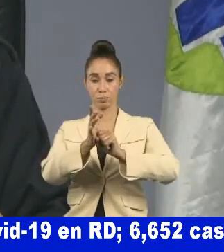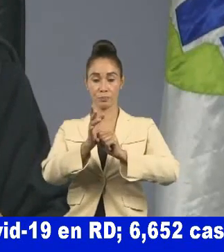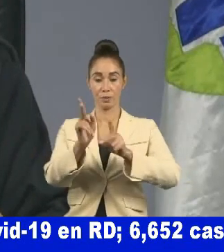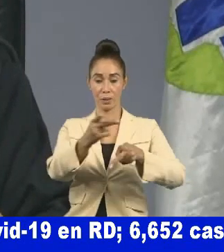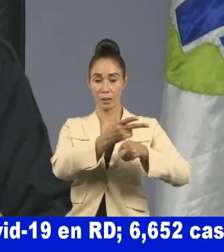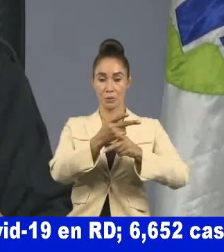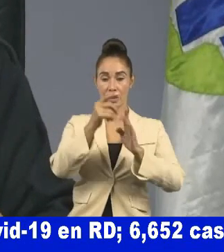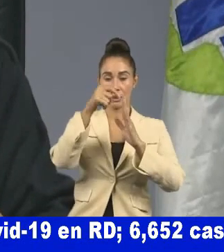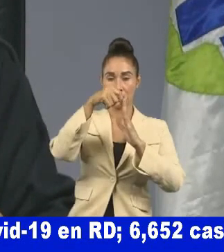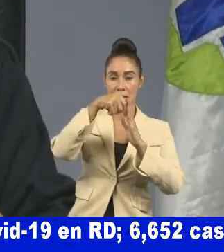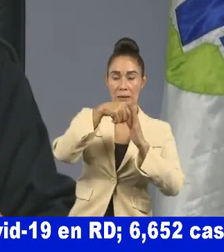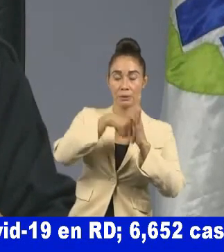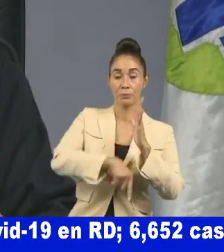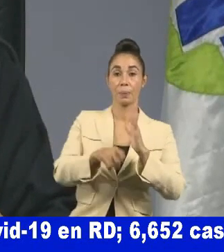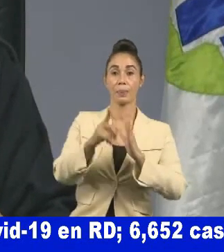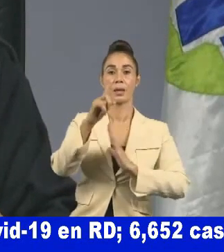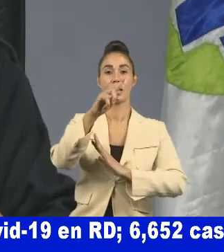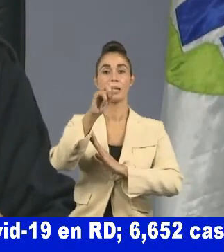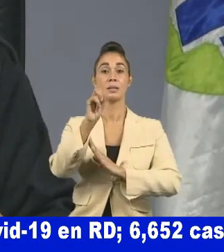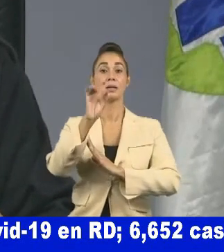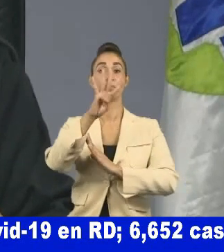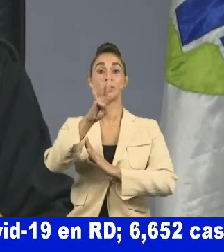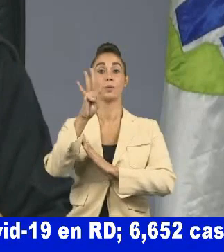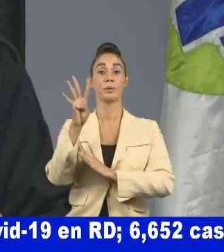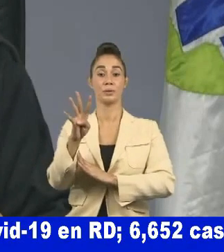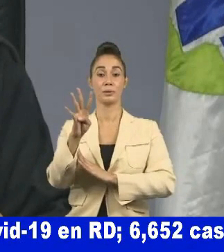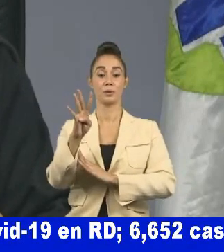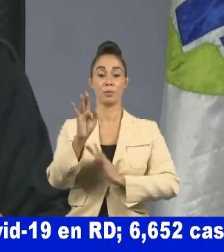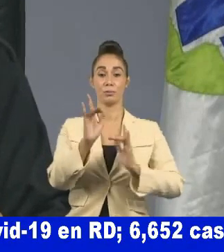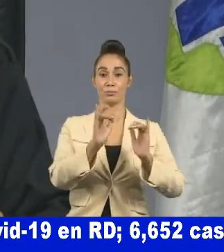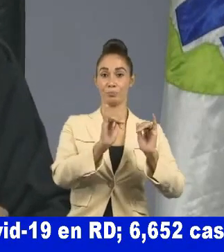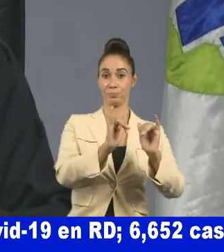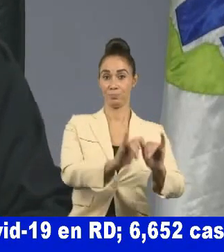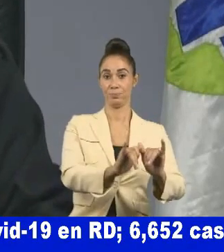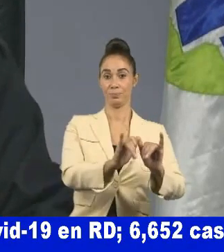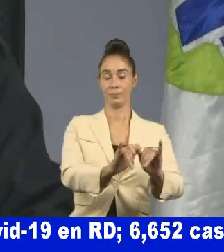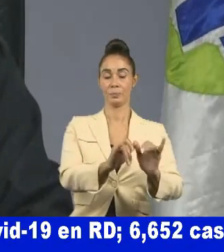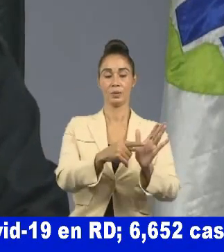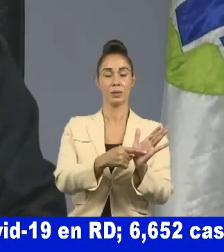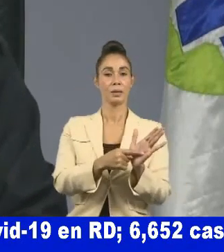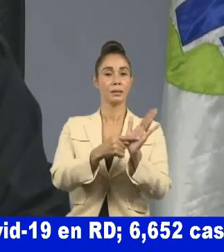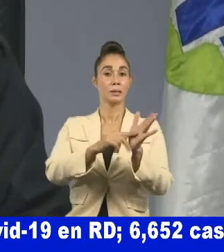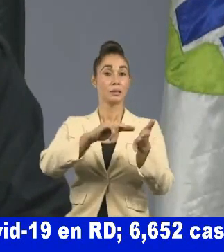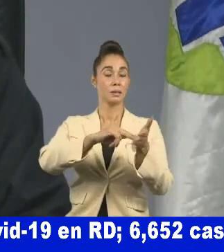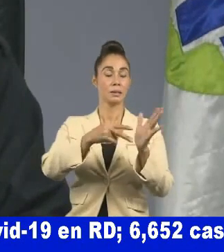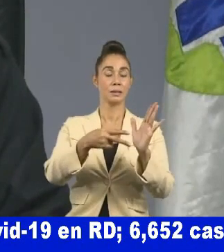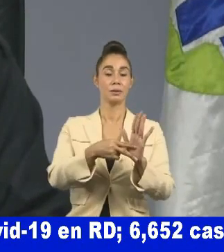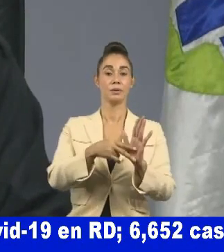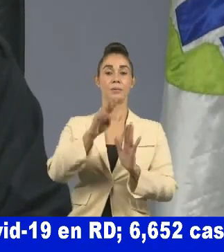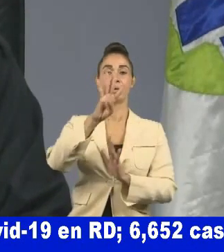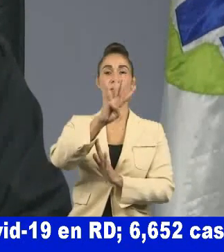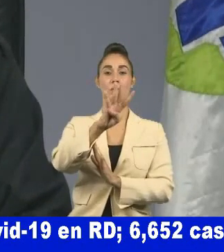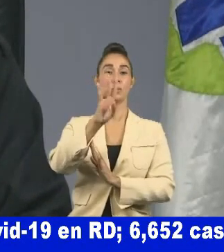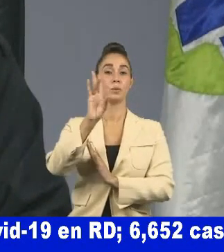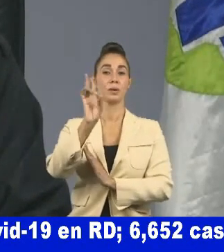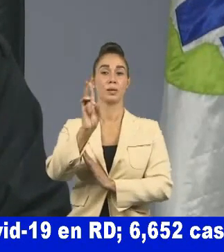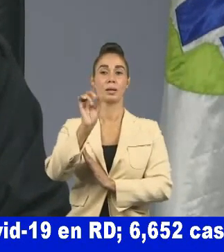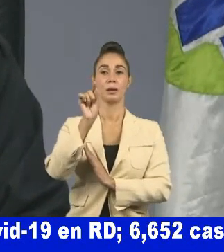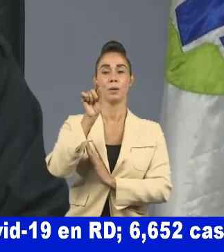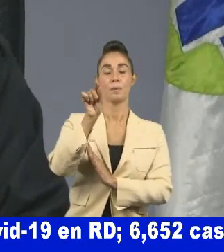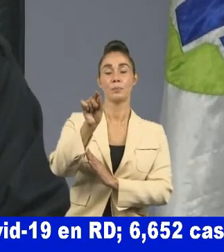es de 144, lo que representa un 47